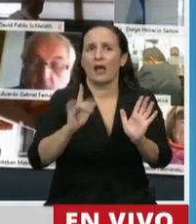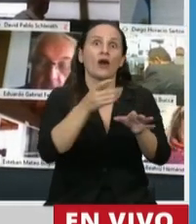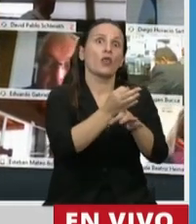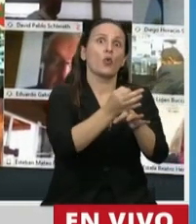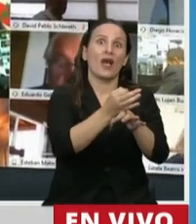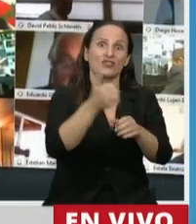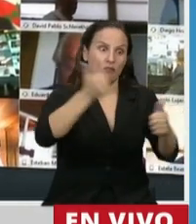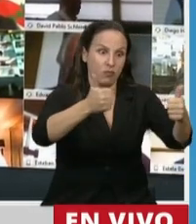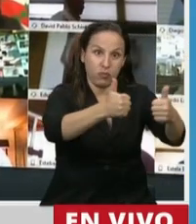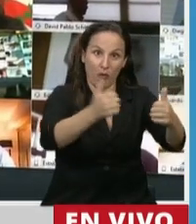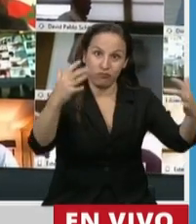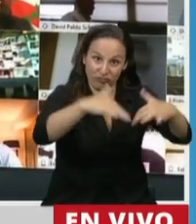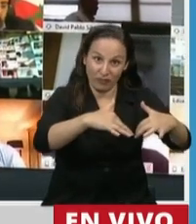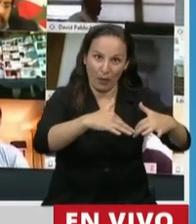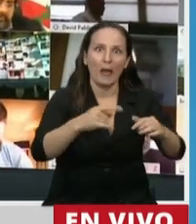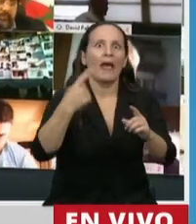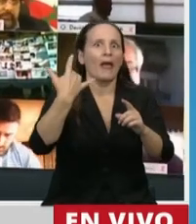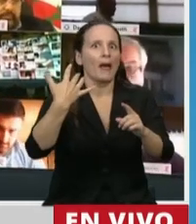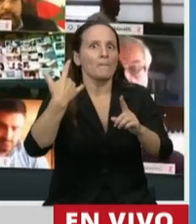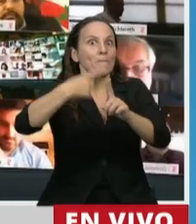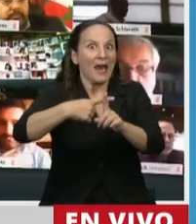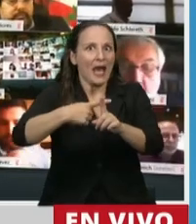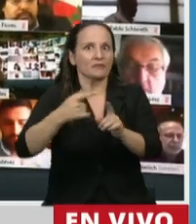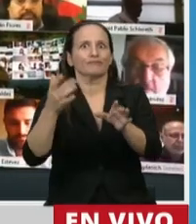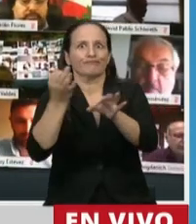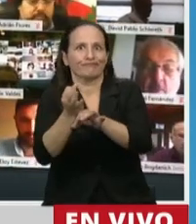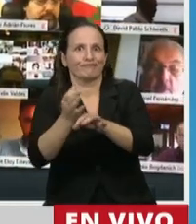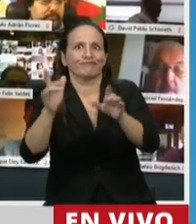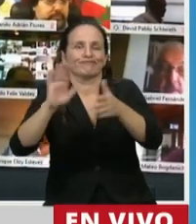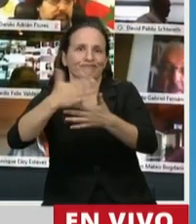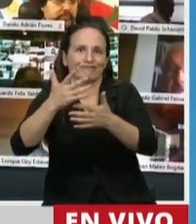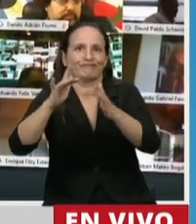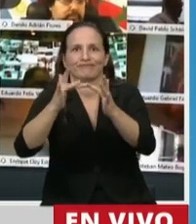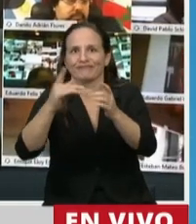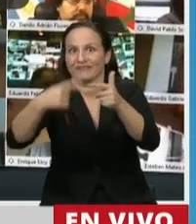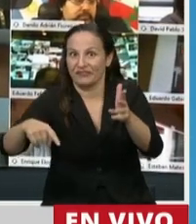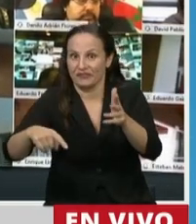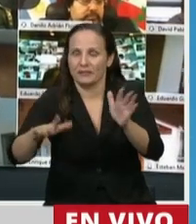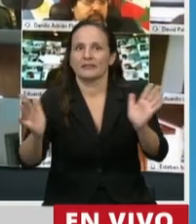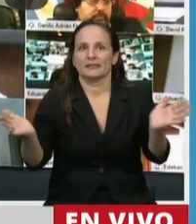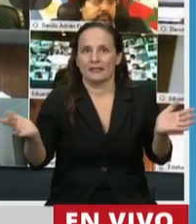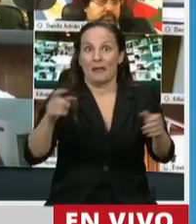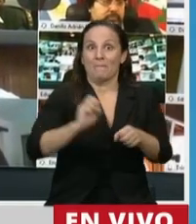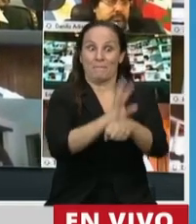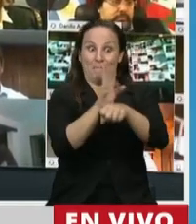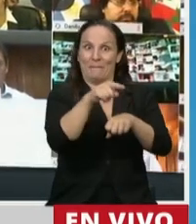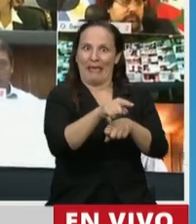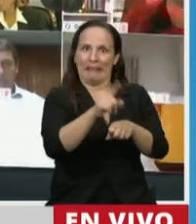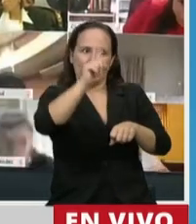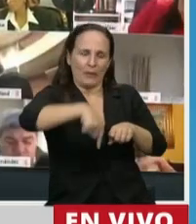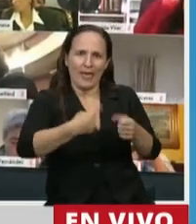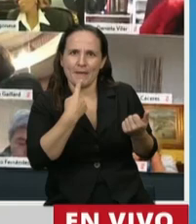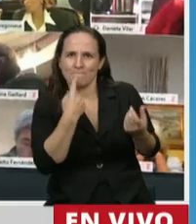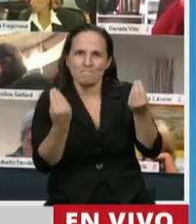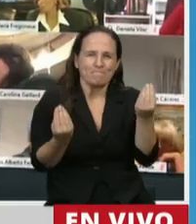educación presencial, nos interpela la pandemia en muchísimos aspectos de nuestra sociedad y en el